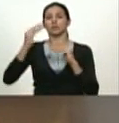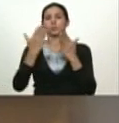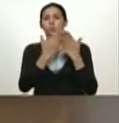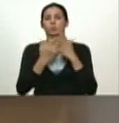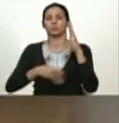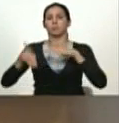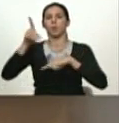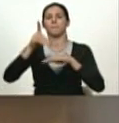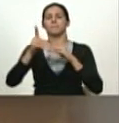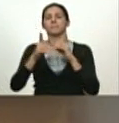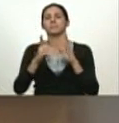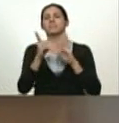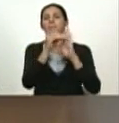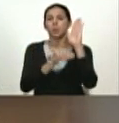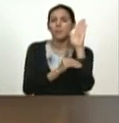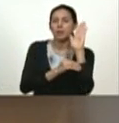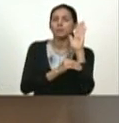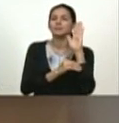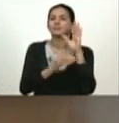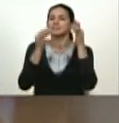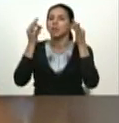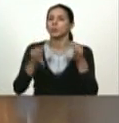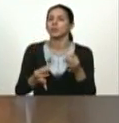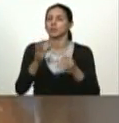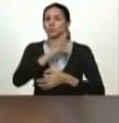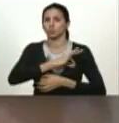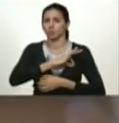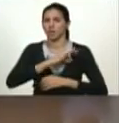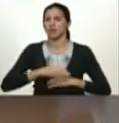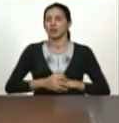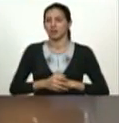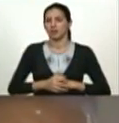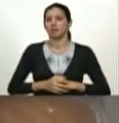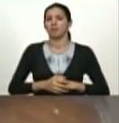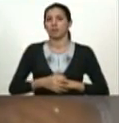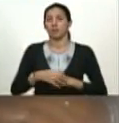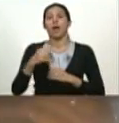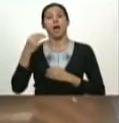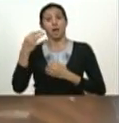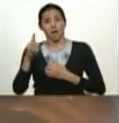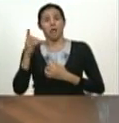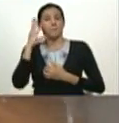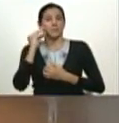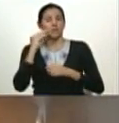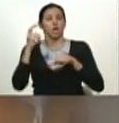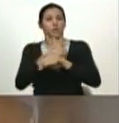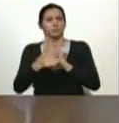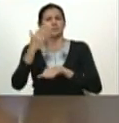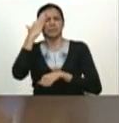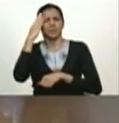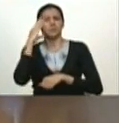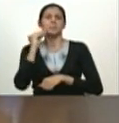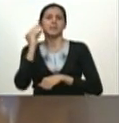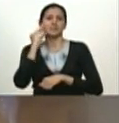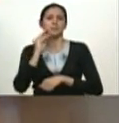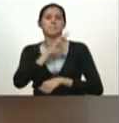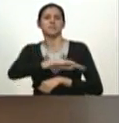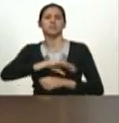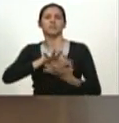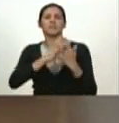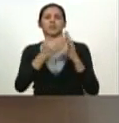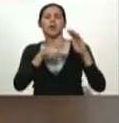seguridad social y ha tenido diversas experiencias de gobierno muy conocedora de la misión barrio adentro